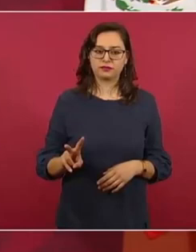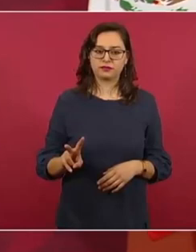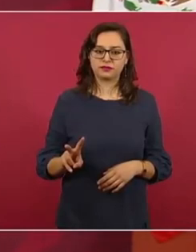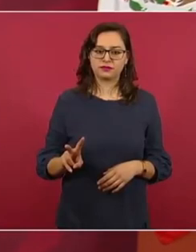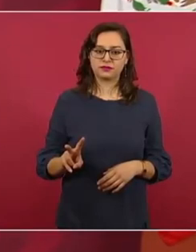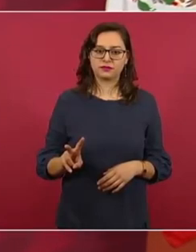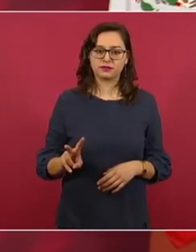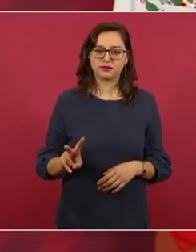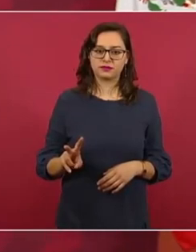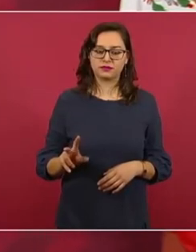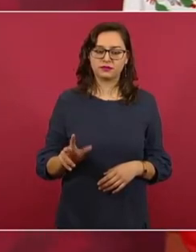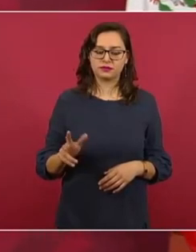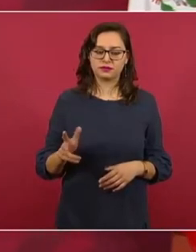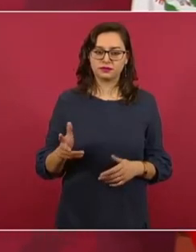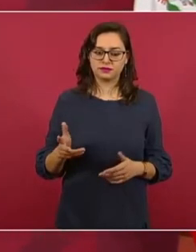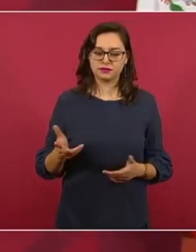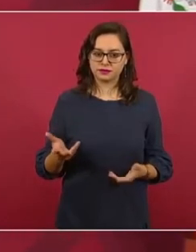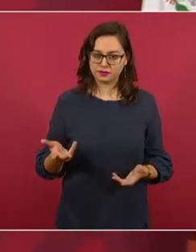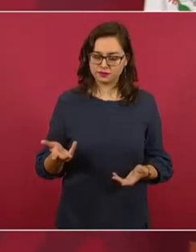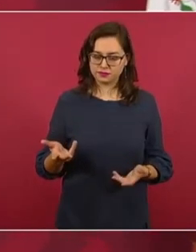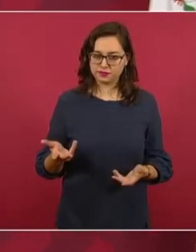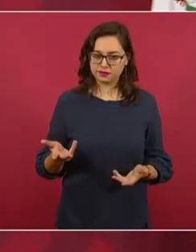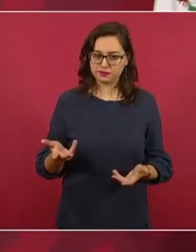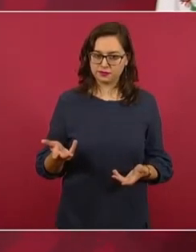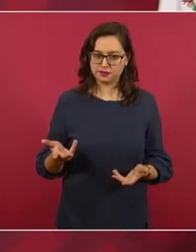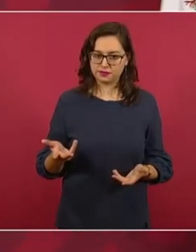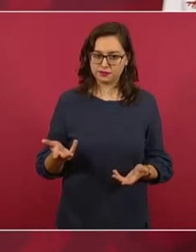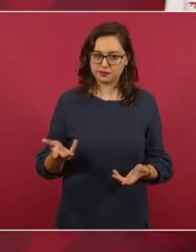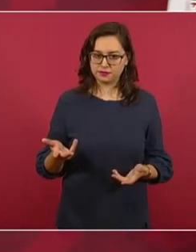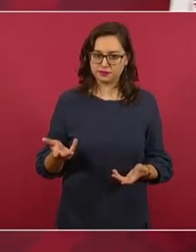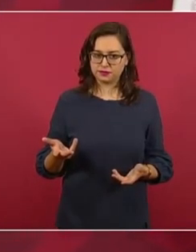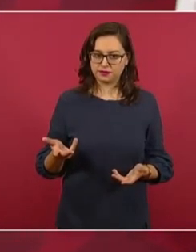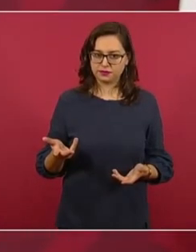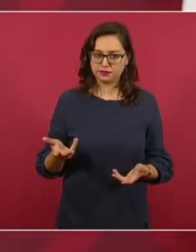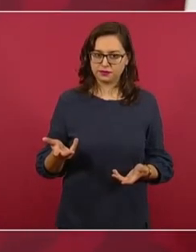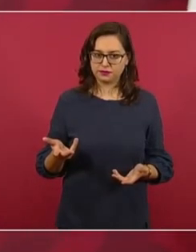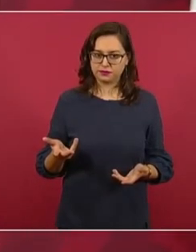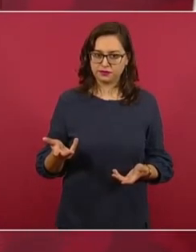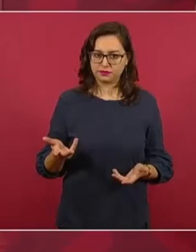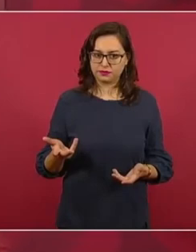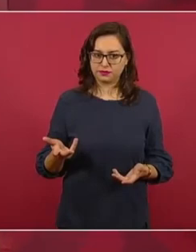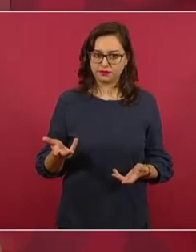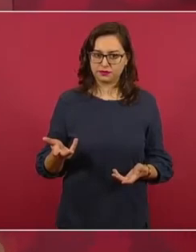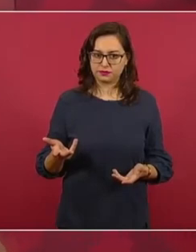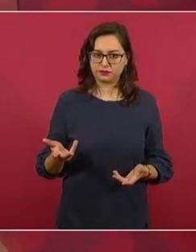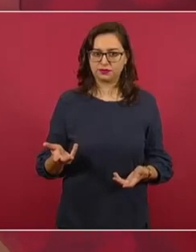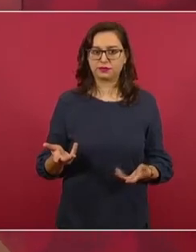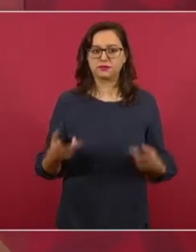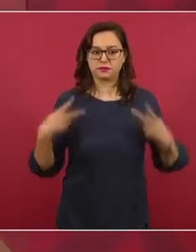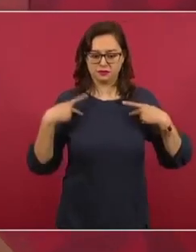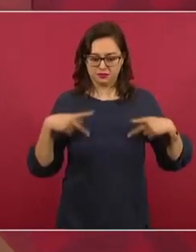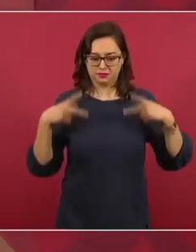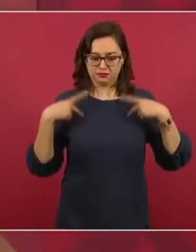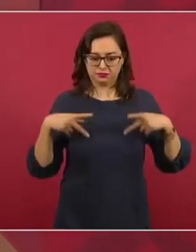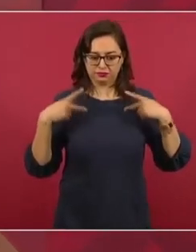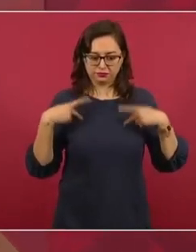es víctima de una amenaza